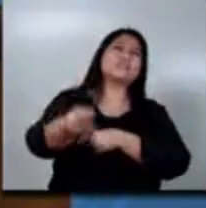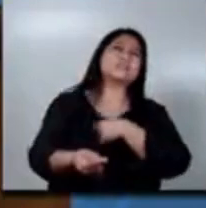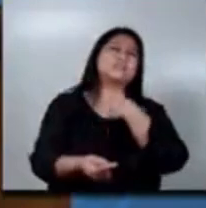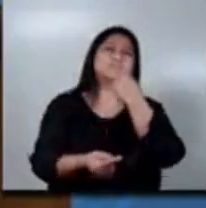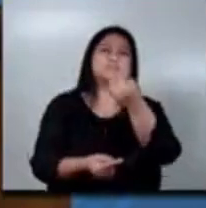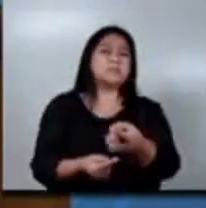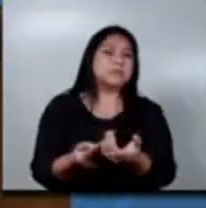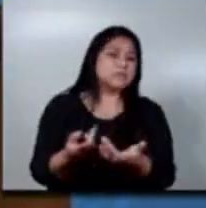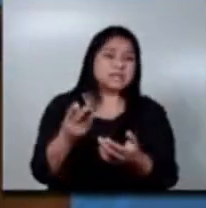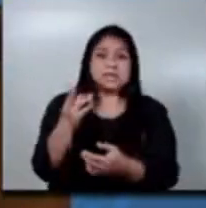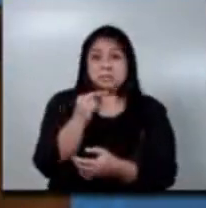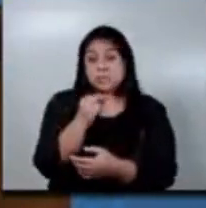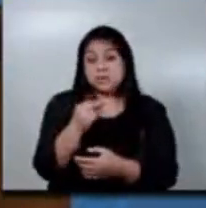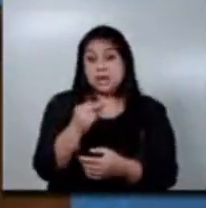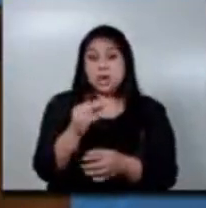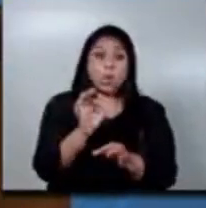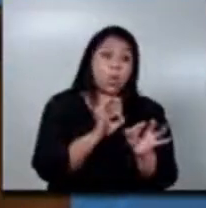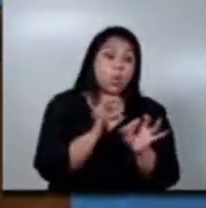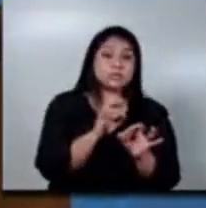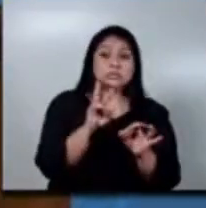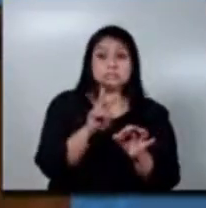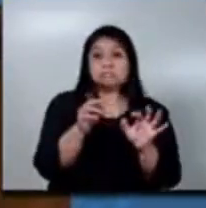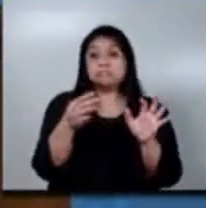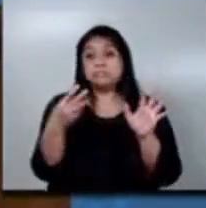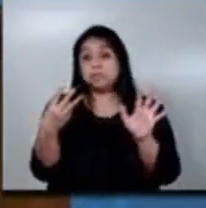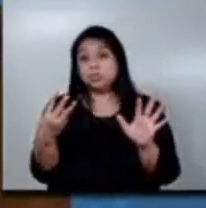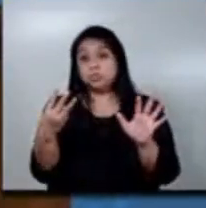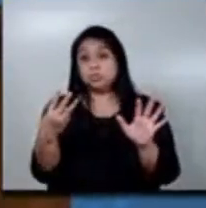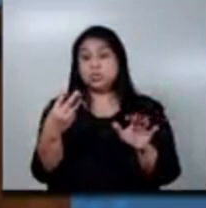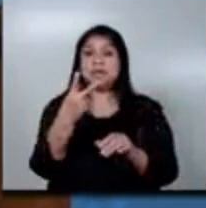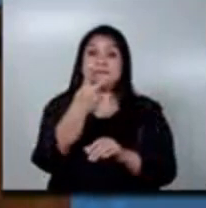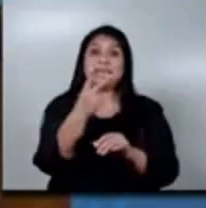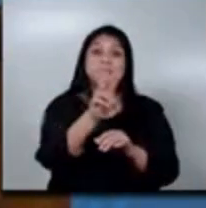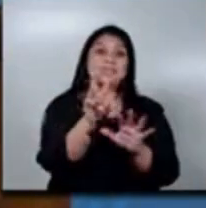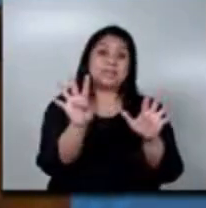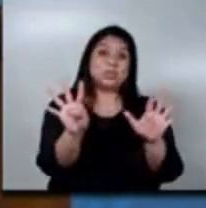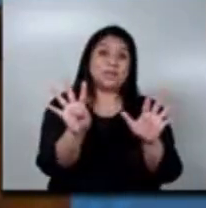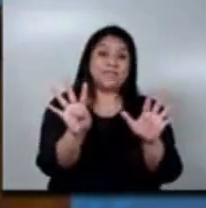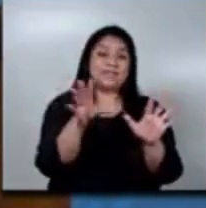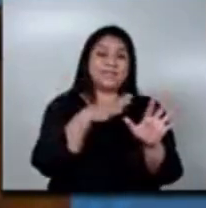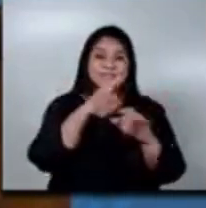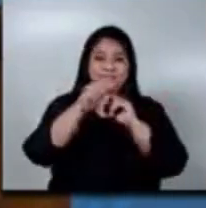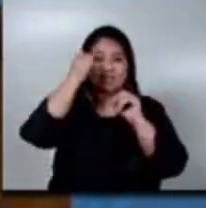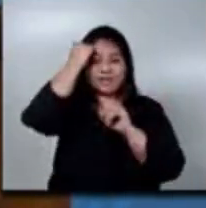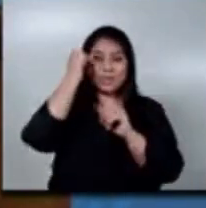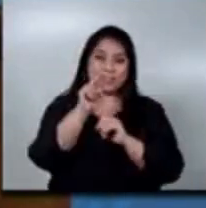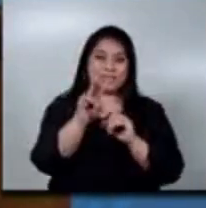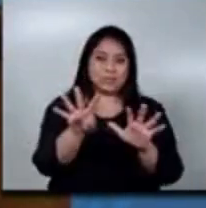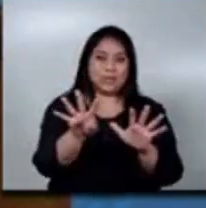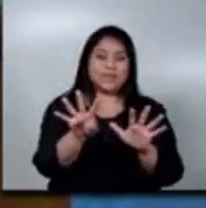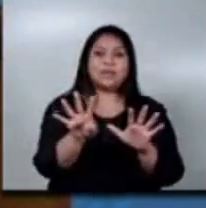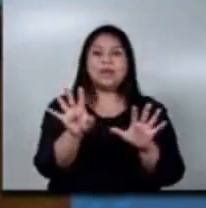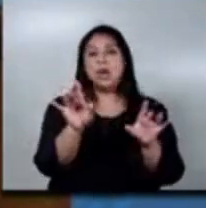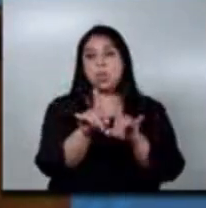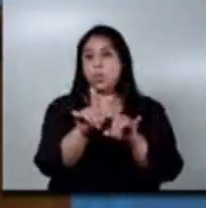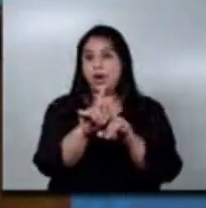Entonces, o se celebra veintiocho y veintinueve, para cuando son años bisiestos. Y, precisamente, al igual que las